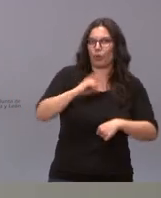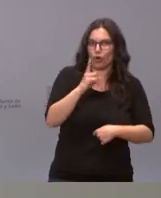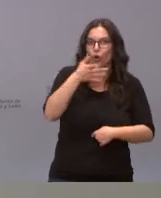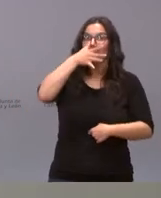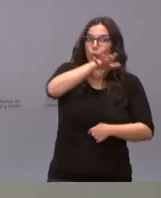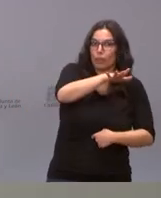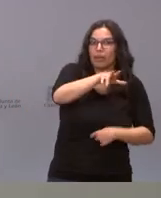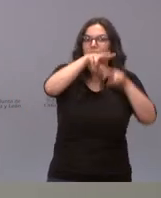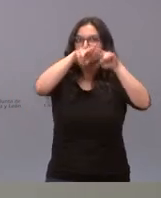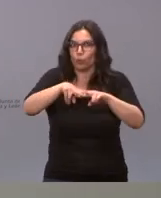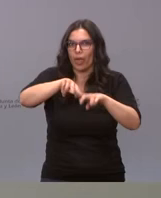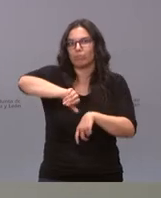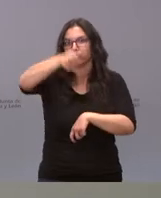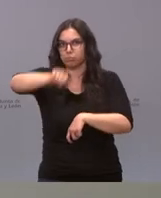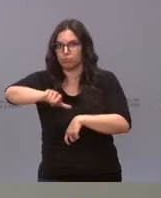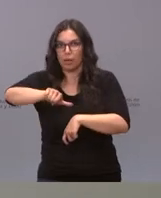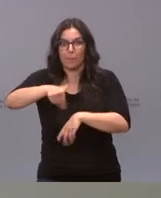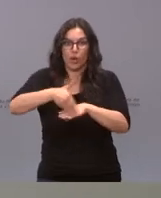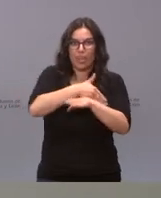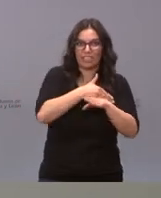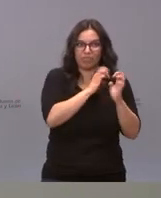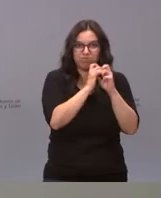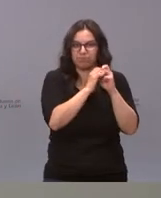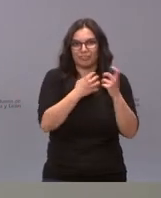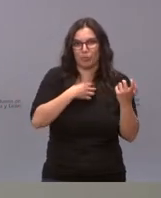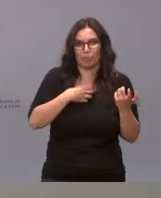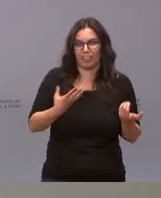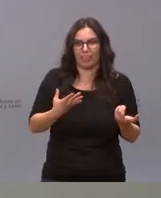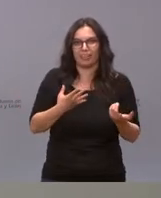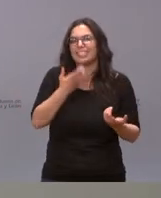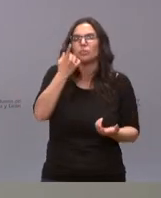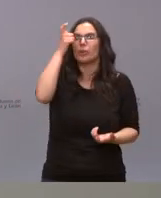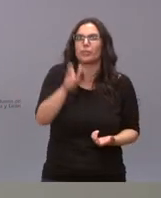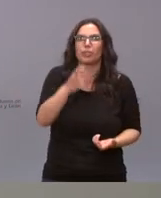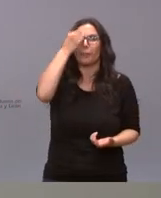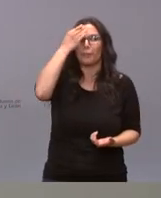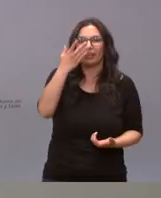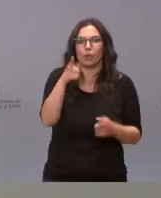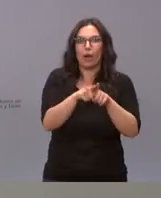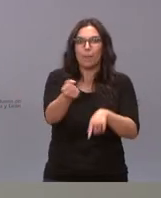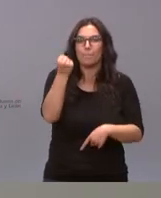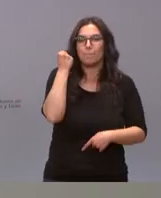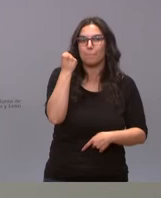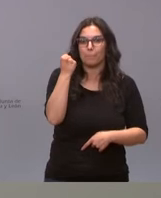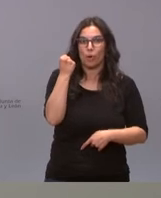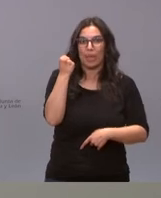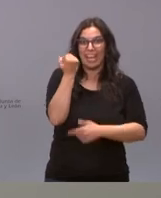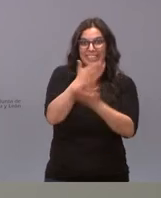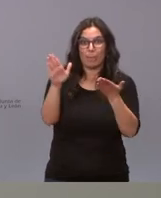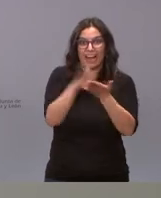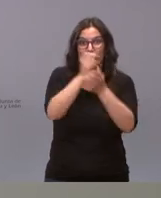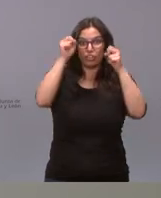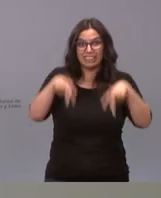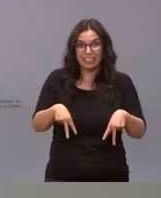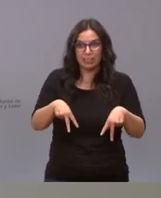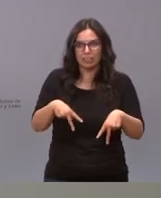hay recursos y el tribunal se pronuncia pero vamos que haya alguien que piense que en el modelo de separación de poderes de España el Poder Ejecutivo puede